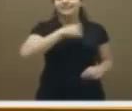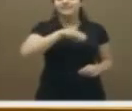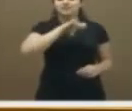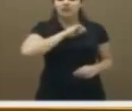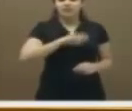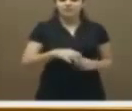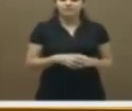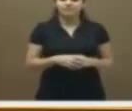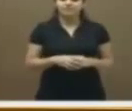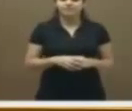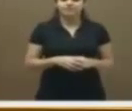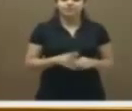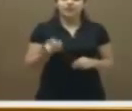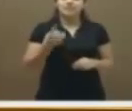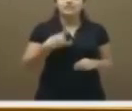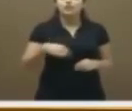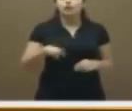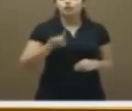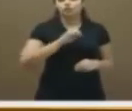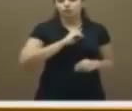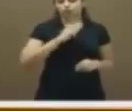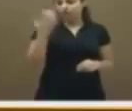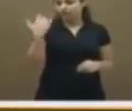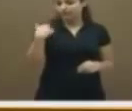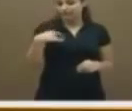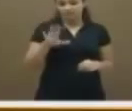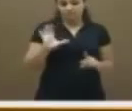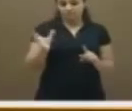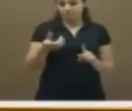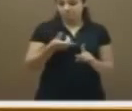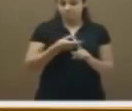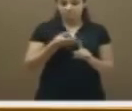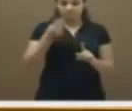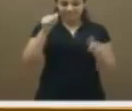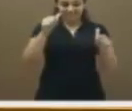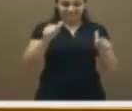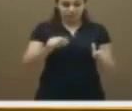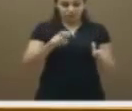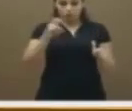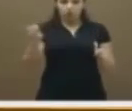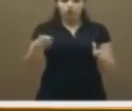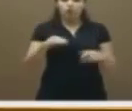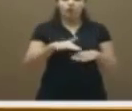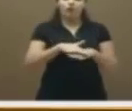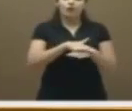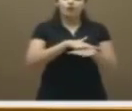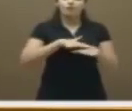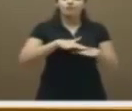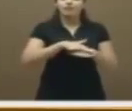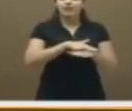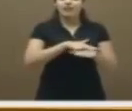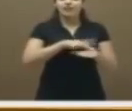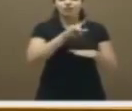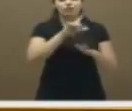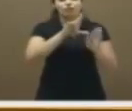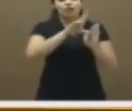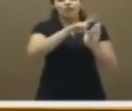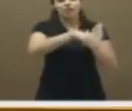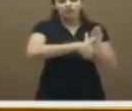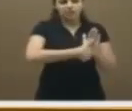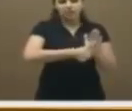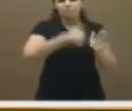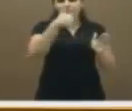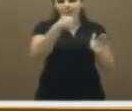y nos hemos encontrado con otro título, el del Gobierno que más tarda en pagar